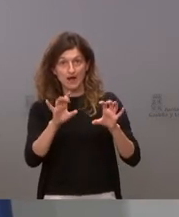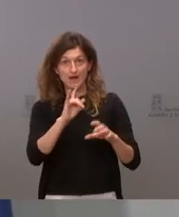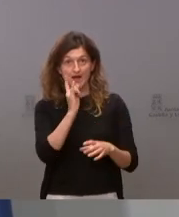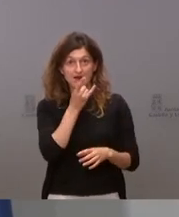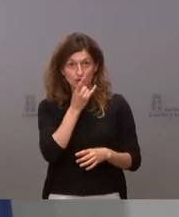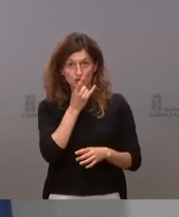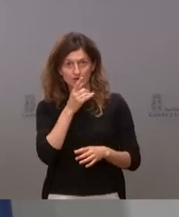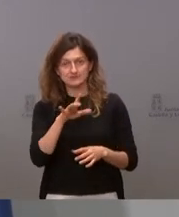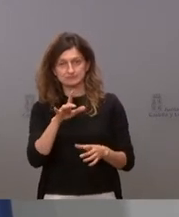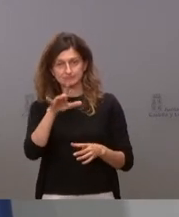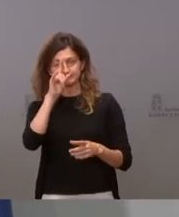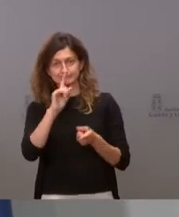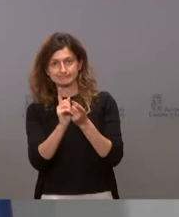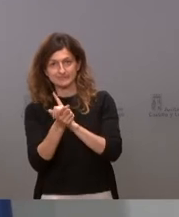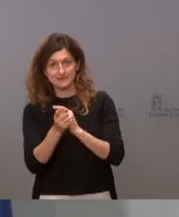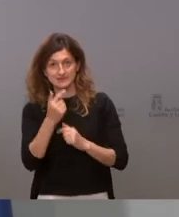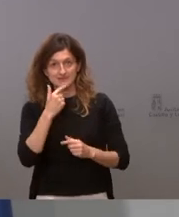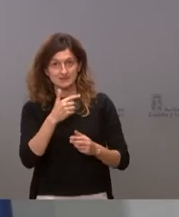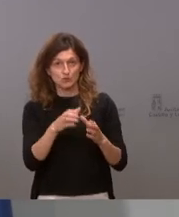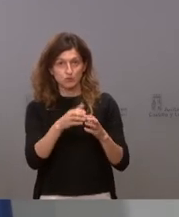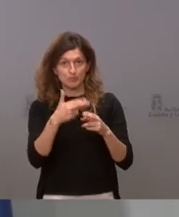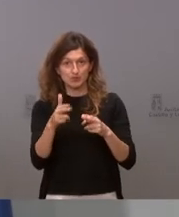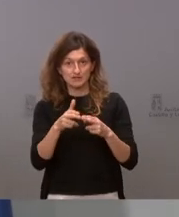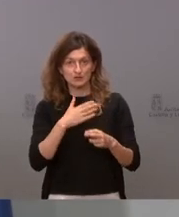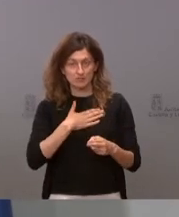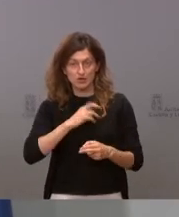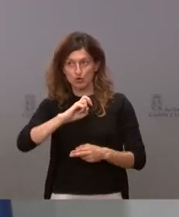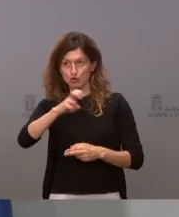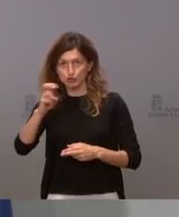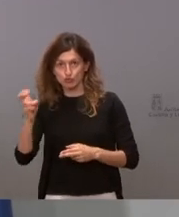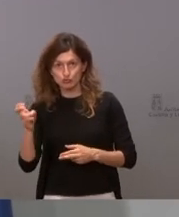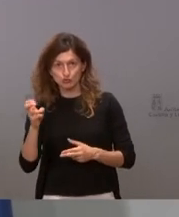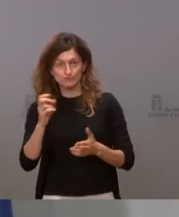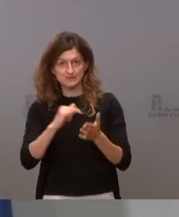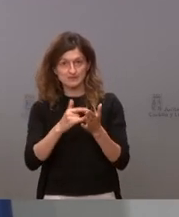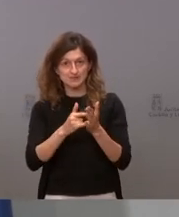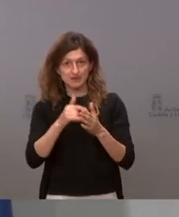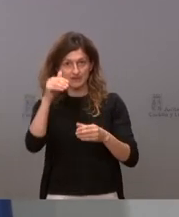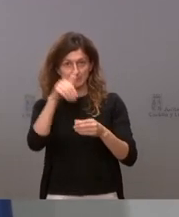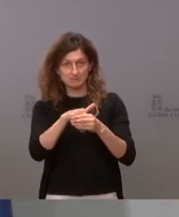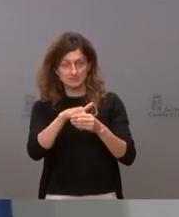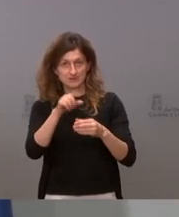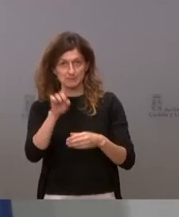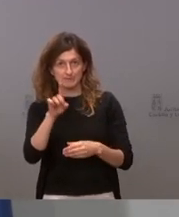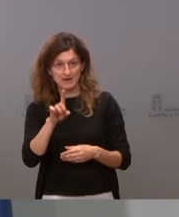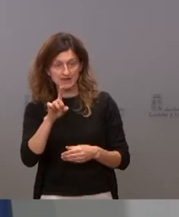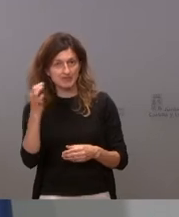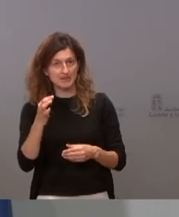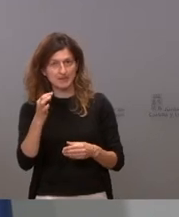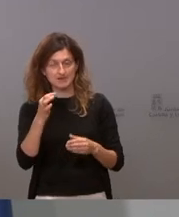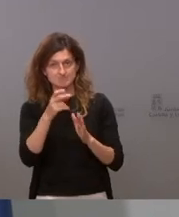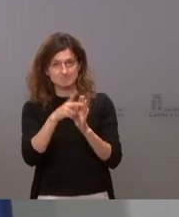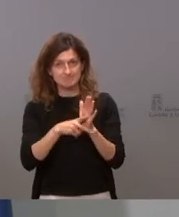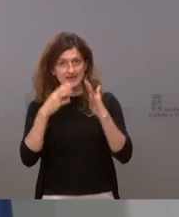y que en general en todos los partidos no digo el mío los sistemas de primarias cuenten con las garantías suficientes